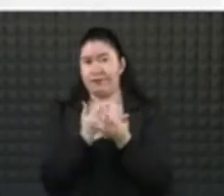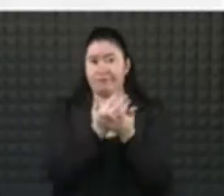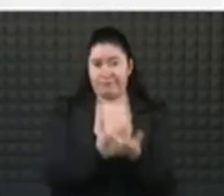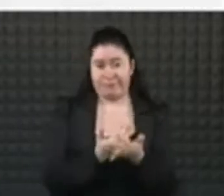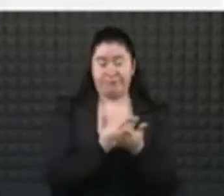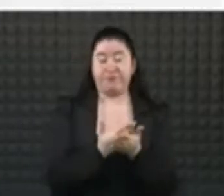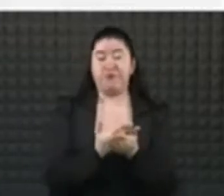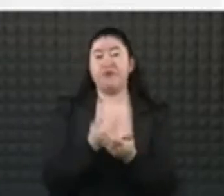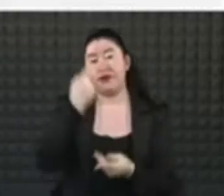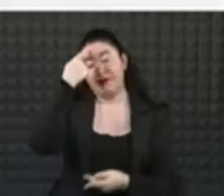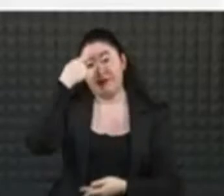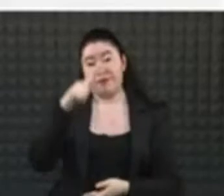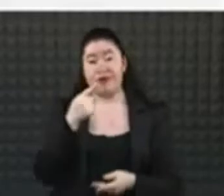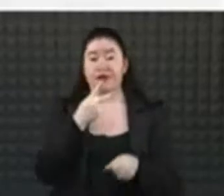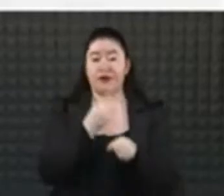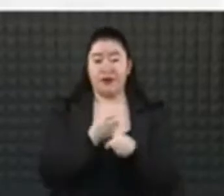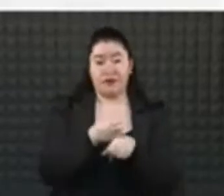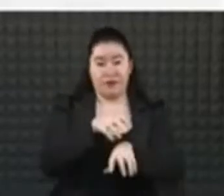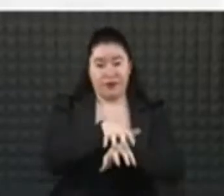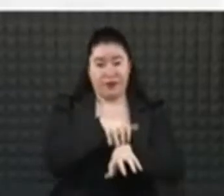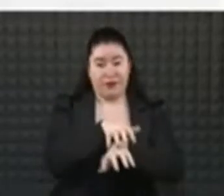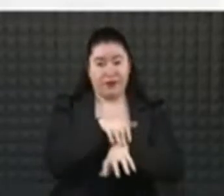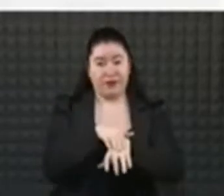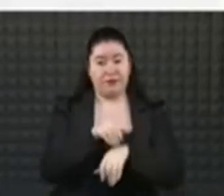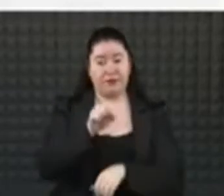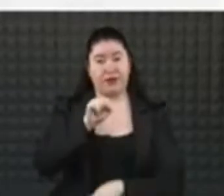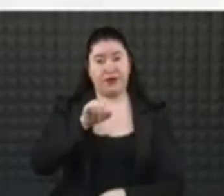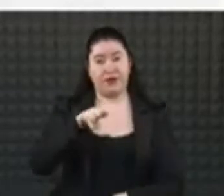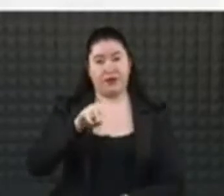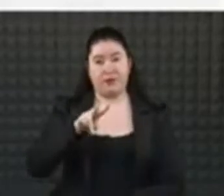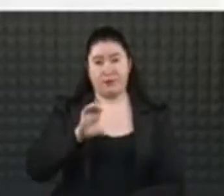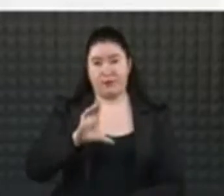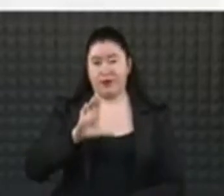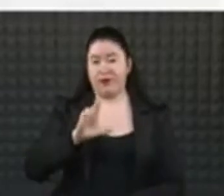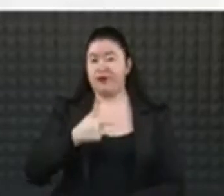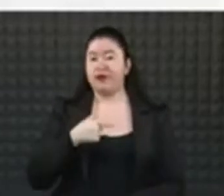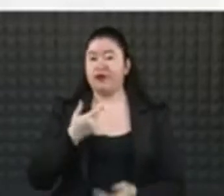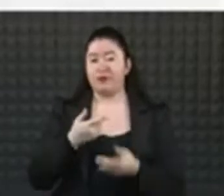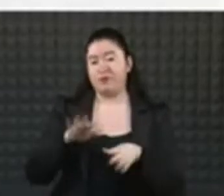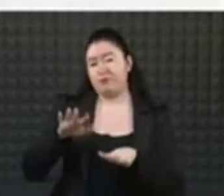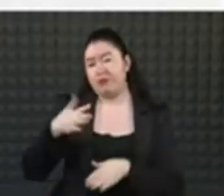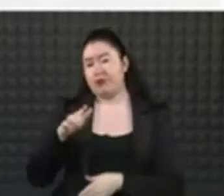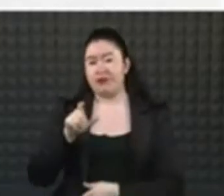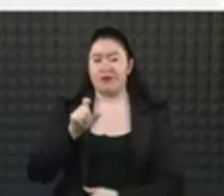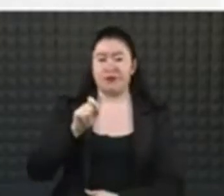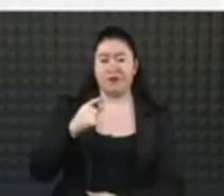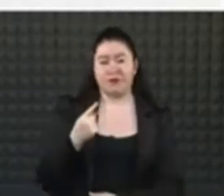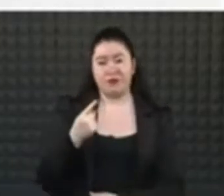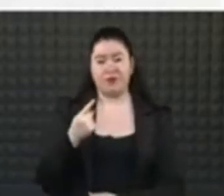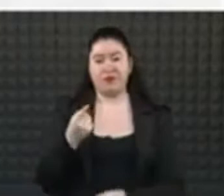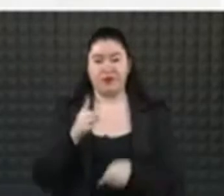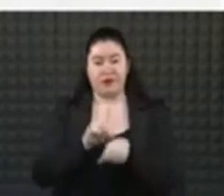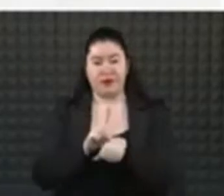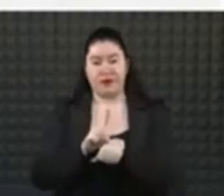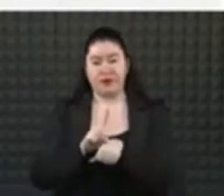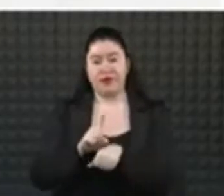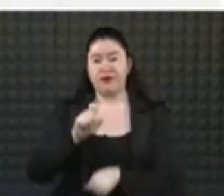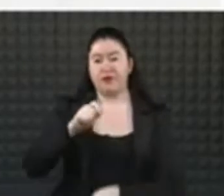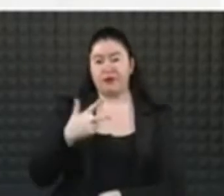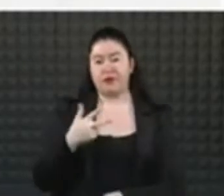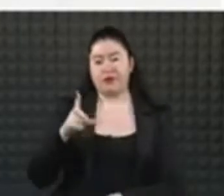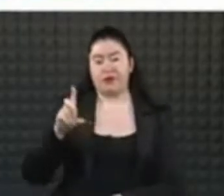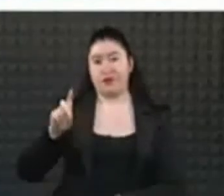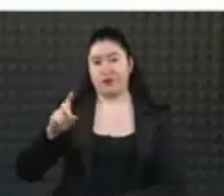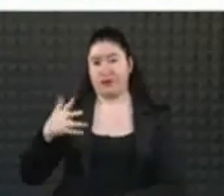Sinovac, la segunda dosis será entre 28 y 35 días posterior a la primera aplicación. Entonces, hay que estar pendientes de estas